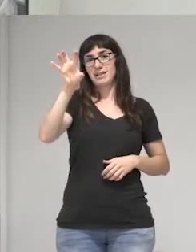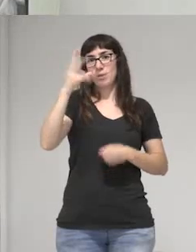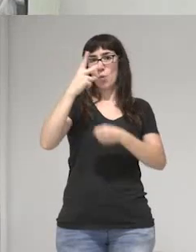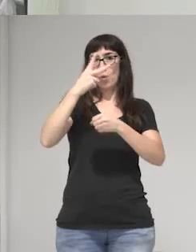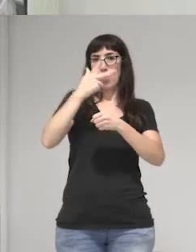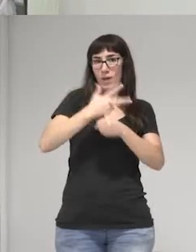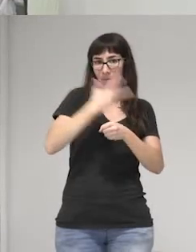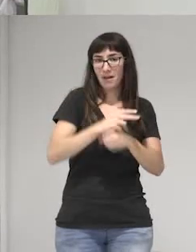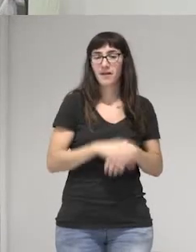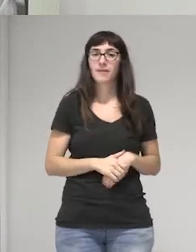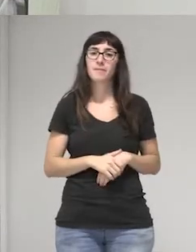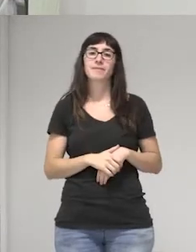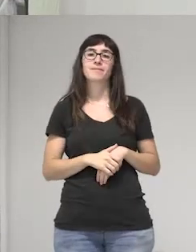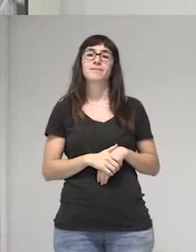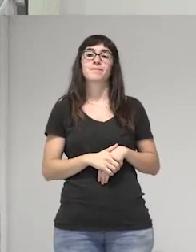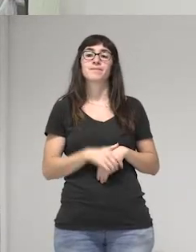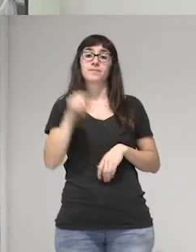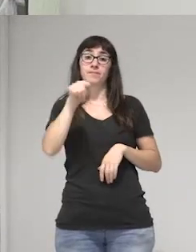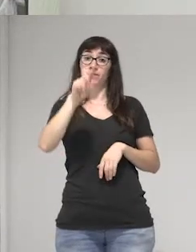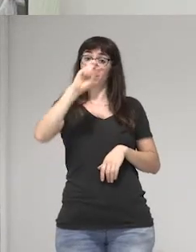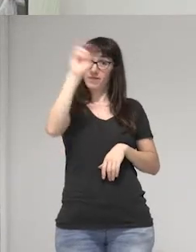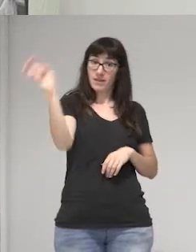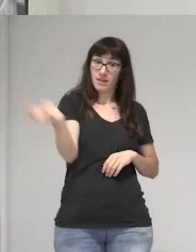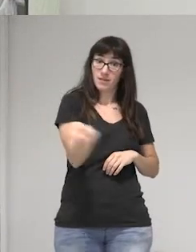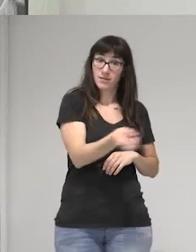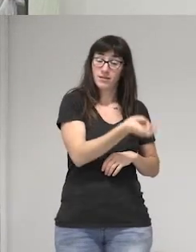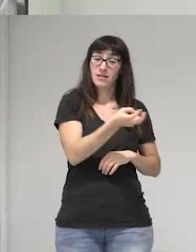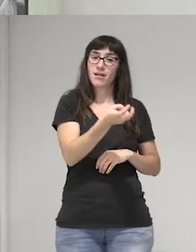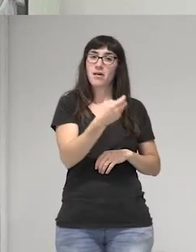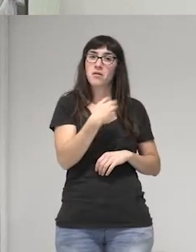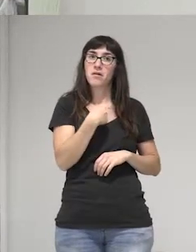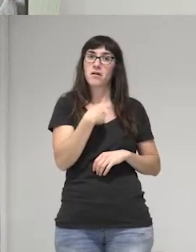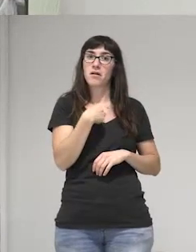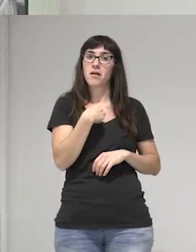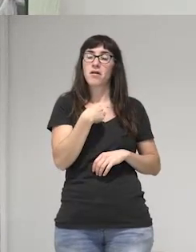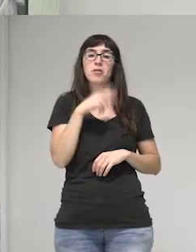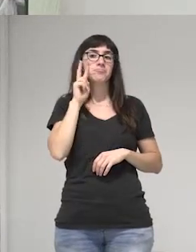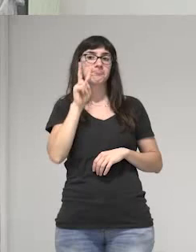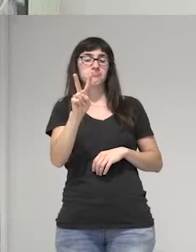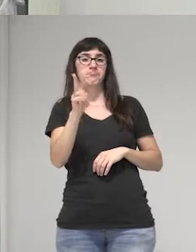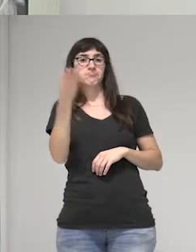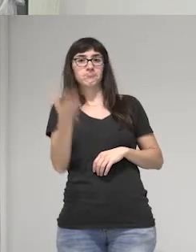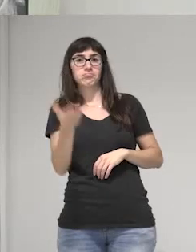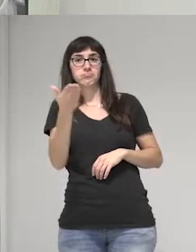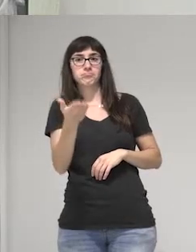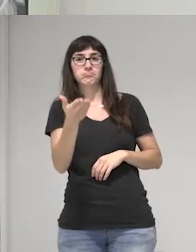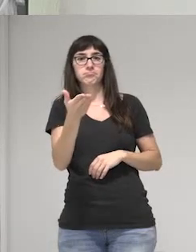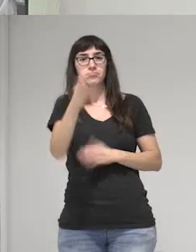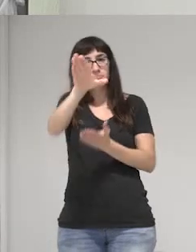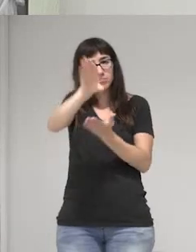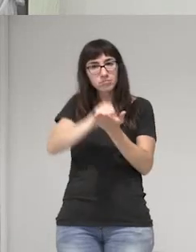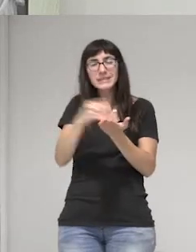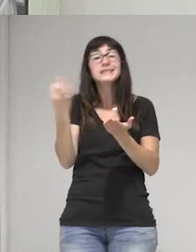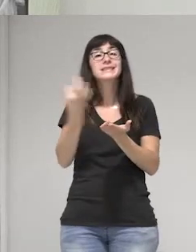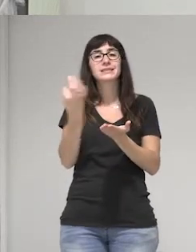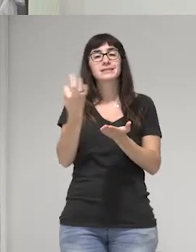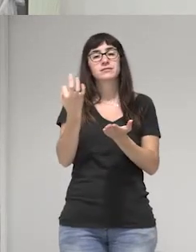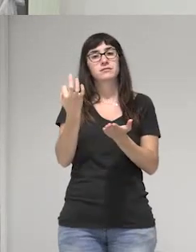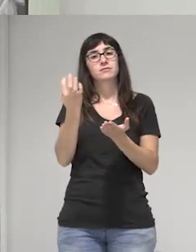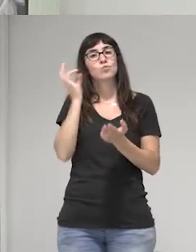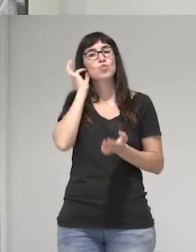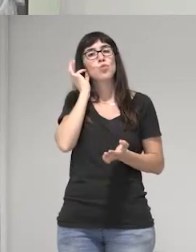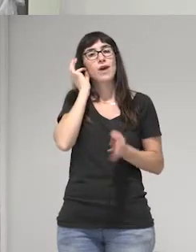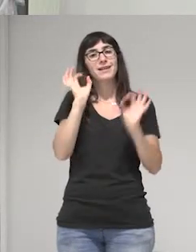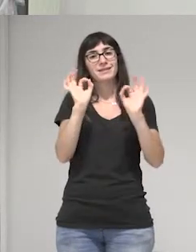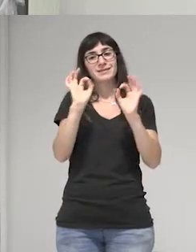diversidad reconocíamos también y nos parecía fundamental recoger las luchas de las mujeres